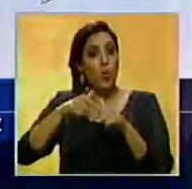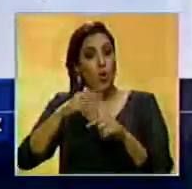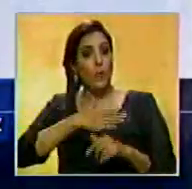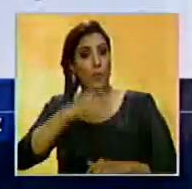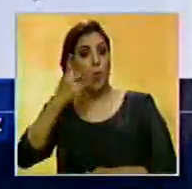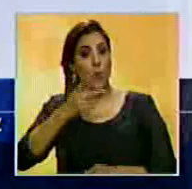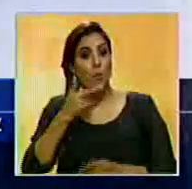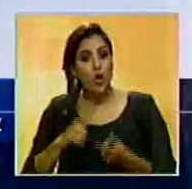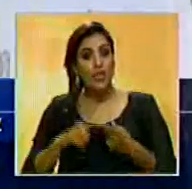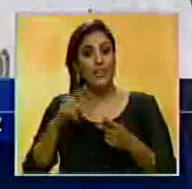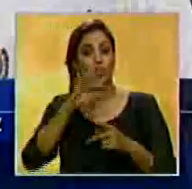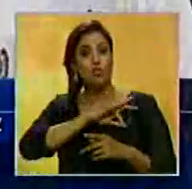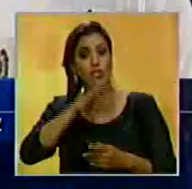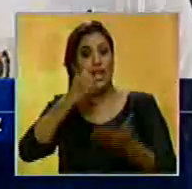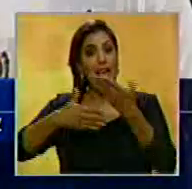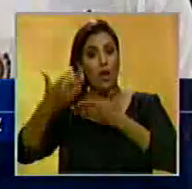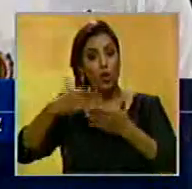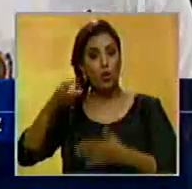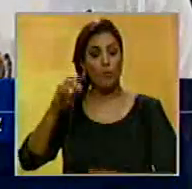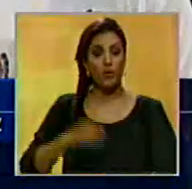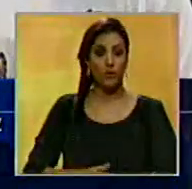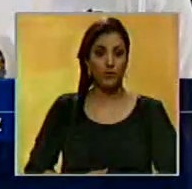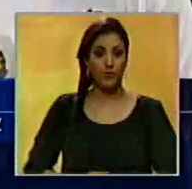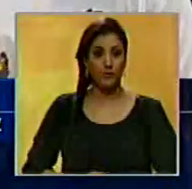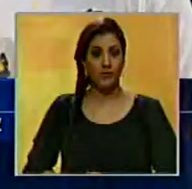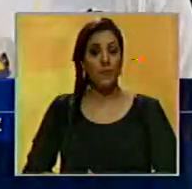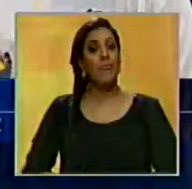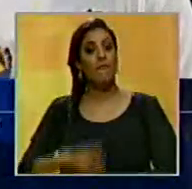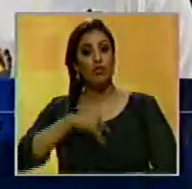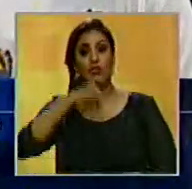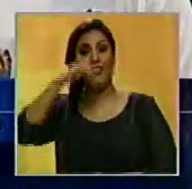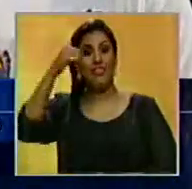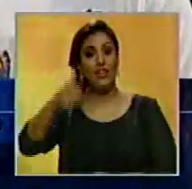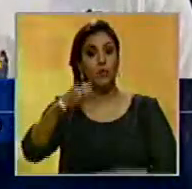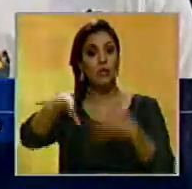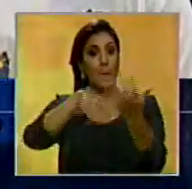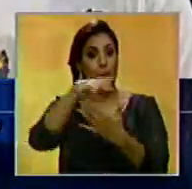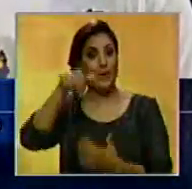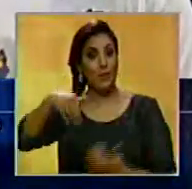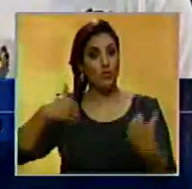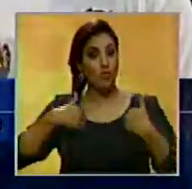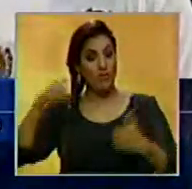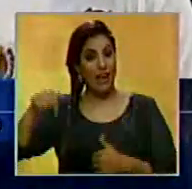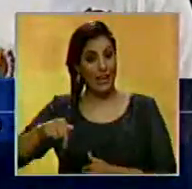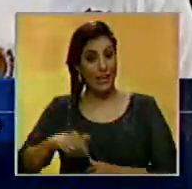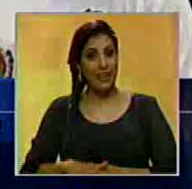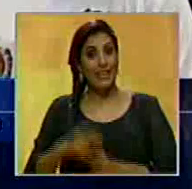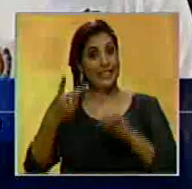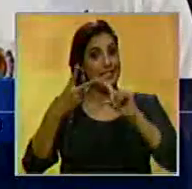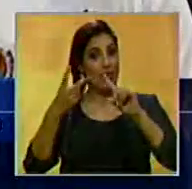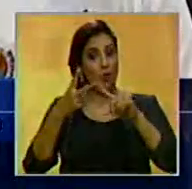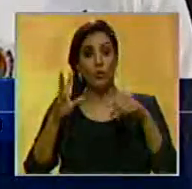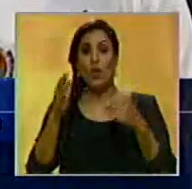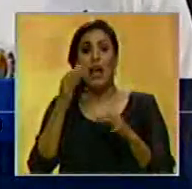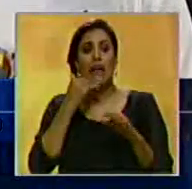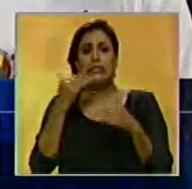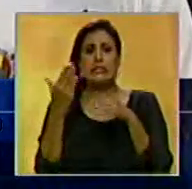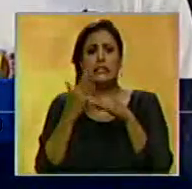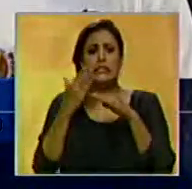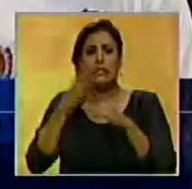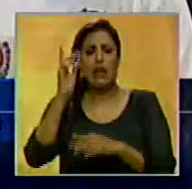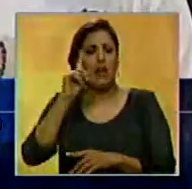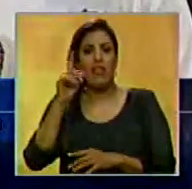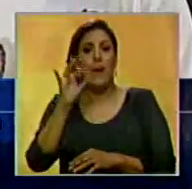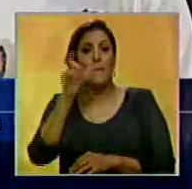vista político, social, económico y moral. ...a denunciar la crisis que estamos viviendo. En segundo lugar, nada impide que los